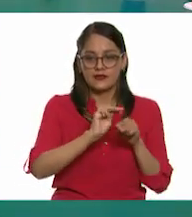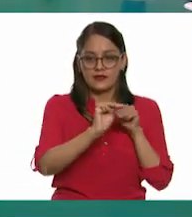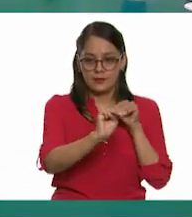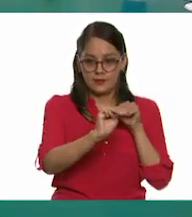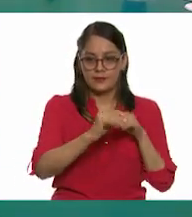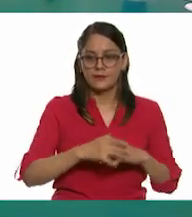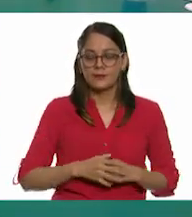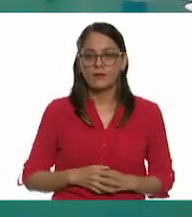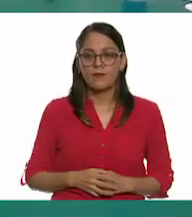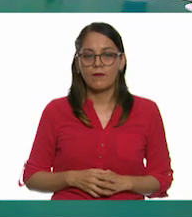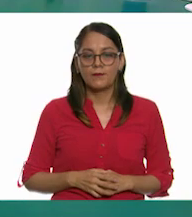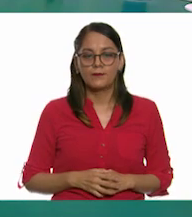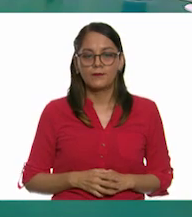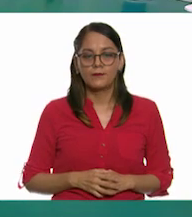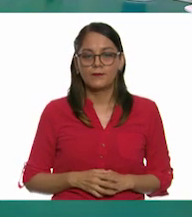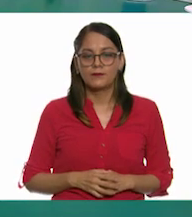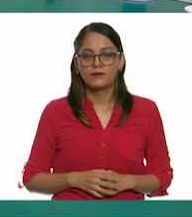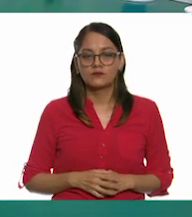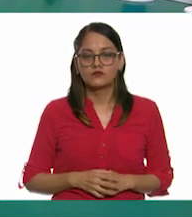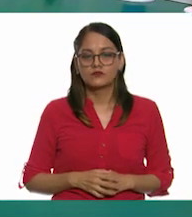Vamos a ponerle el dedito.